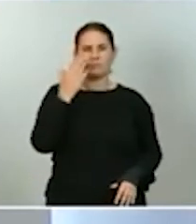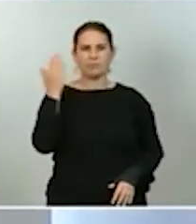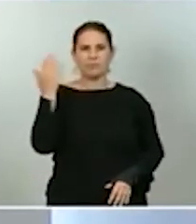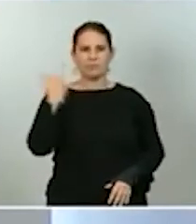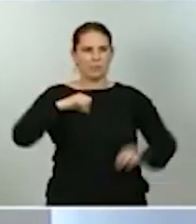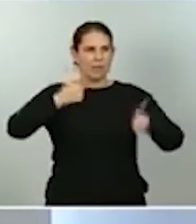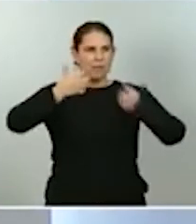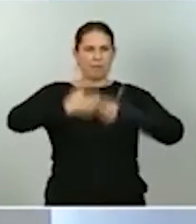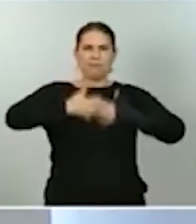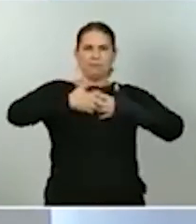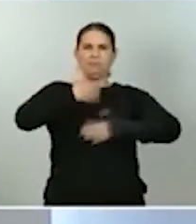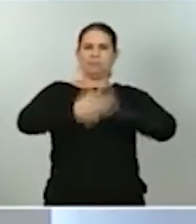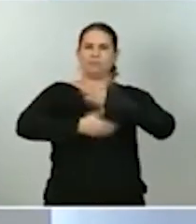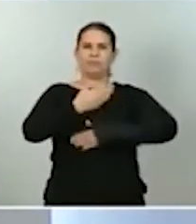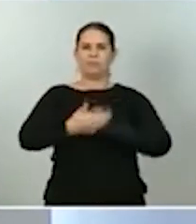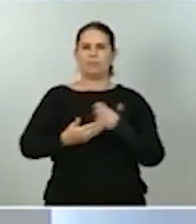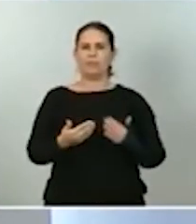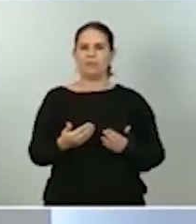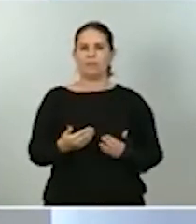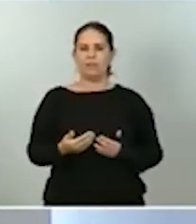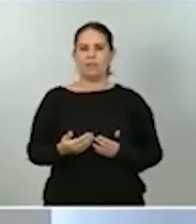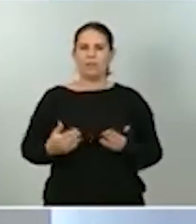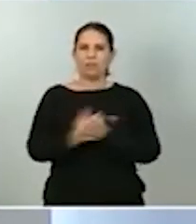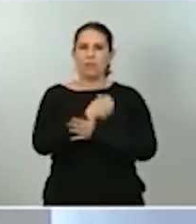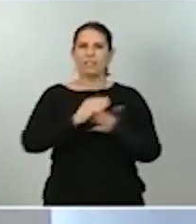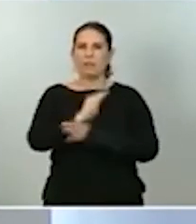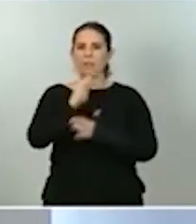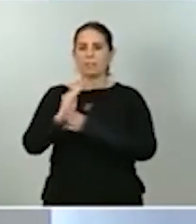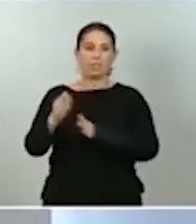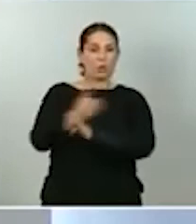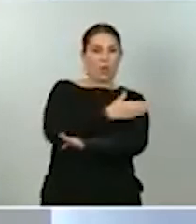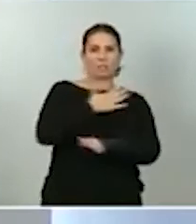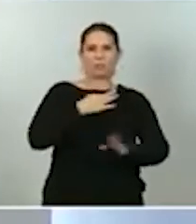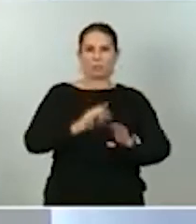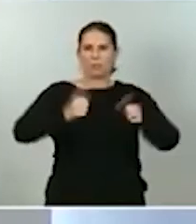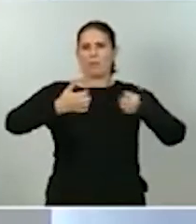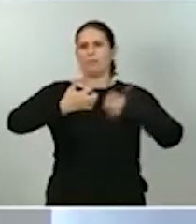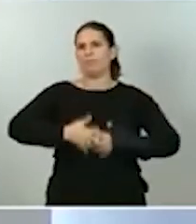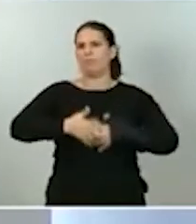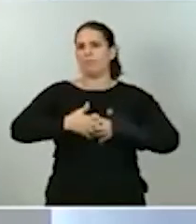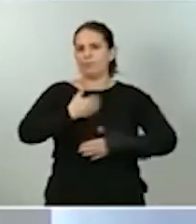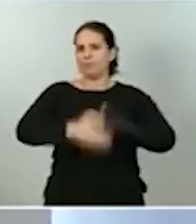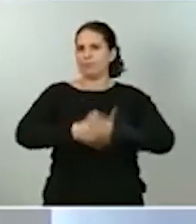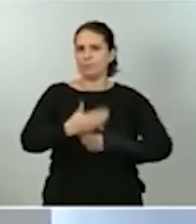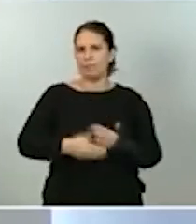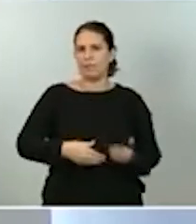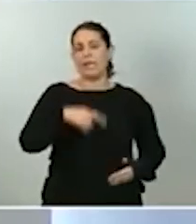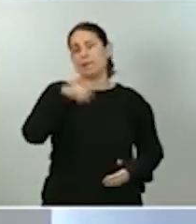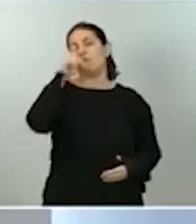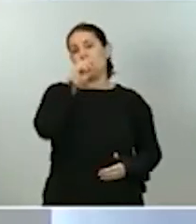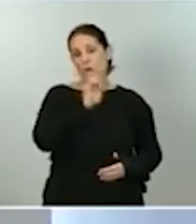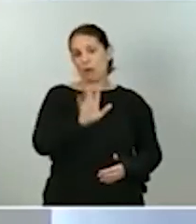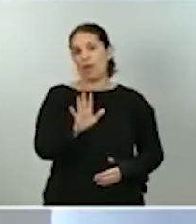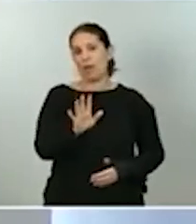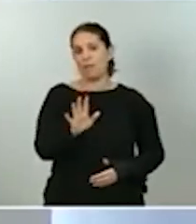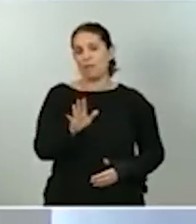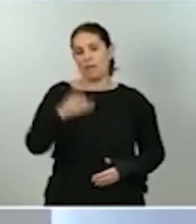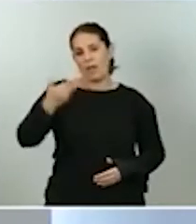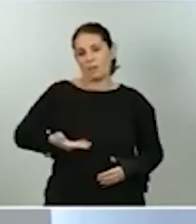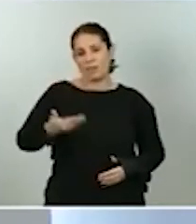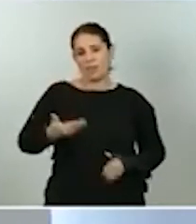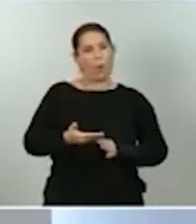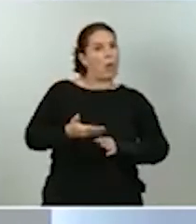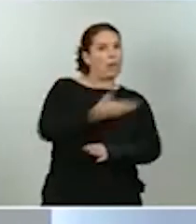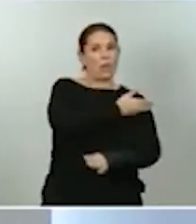ejecución de todas estas inversiones lo antes posible, lo cual nos recuerda la importancia de adoptar cuanto antes, aprobar cuanto